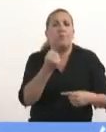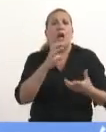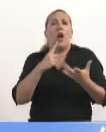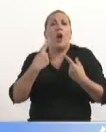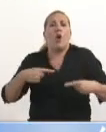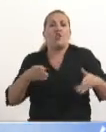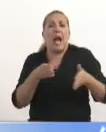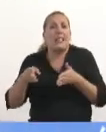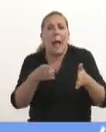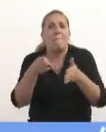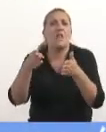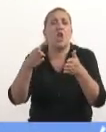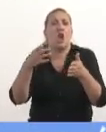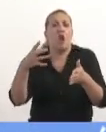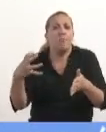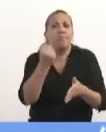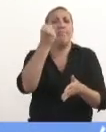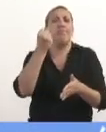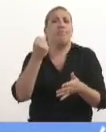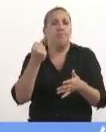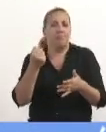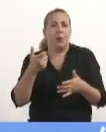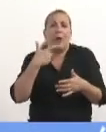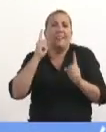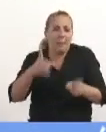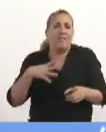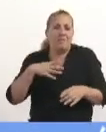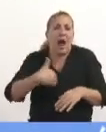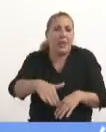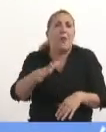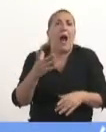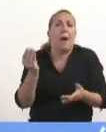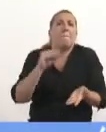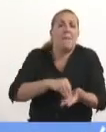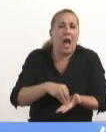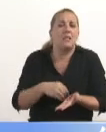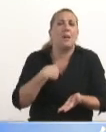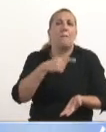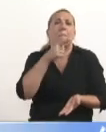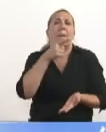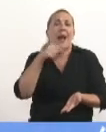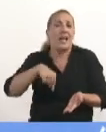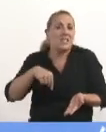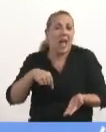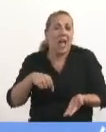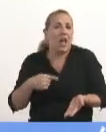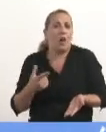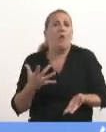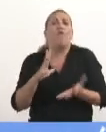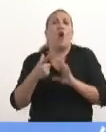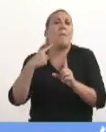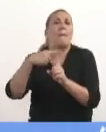iniciados y los que vamos a iniciar. Entonces, me parece que esto es un hecho muy